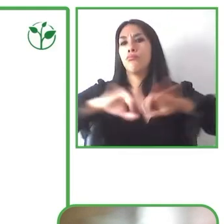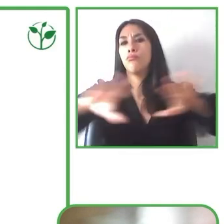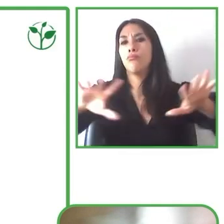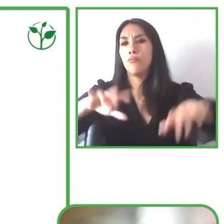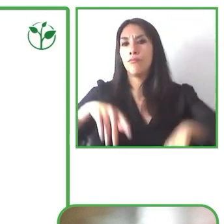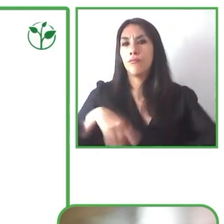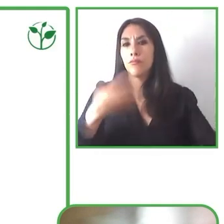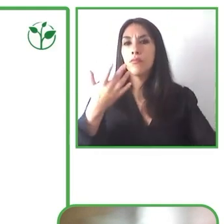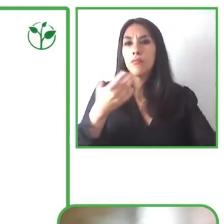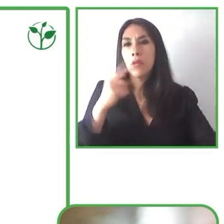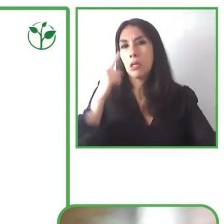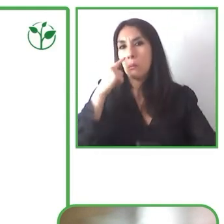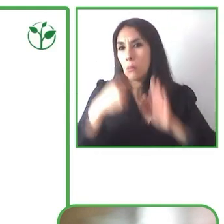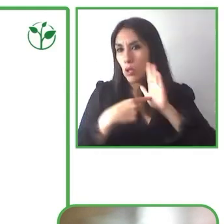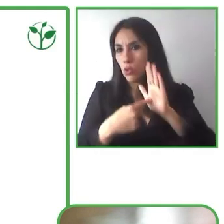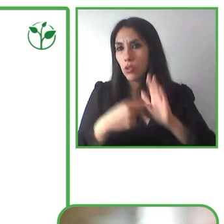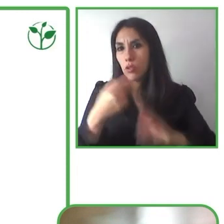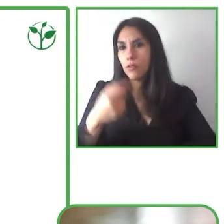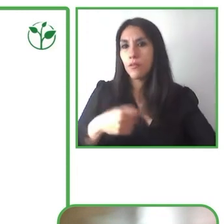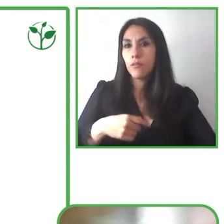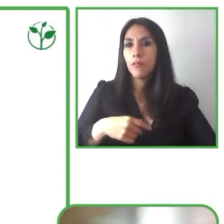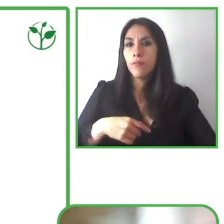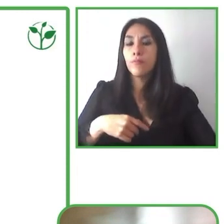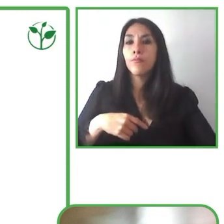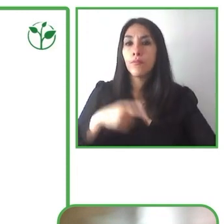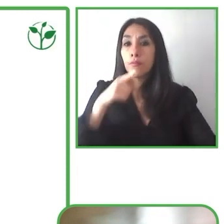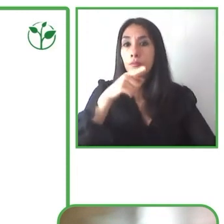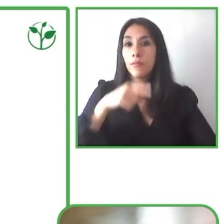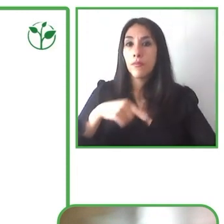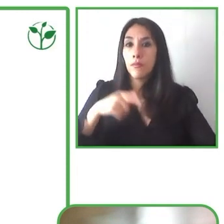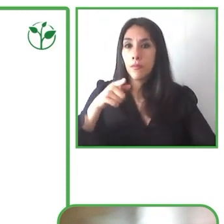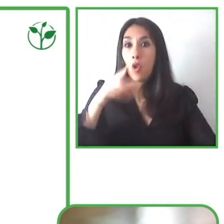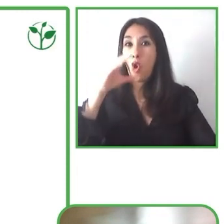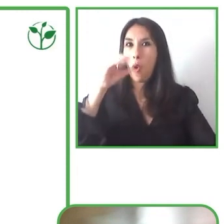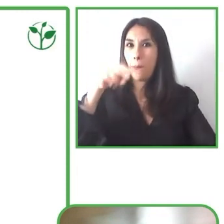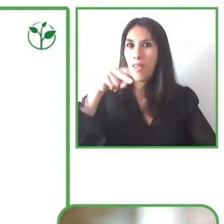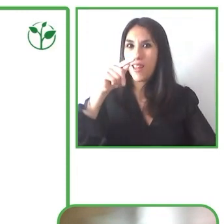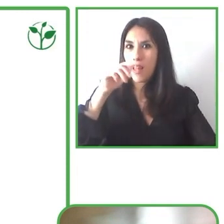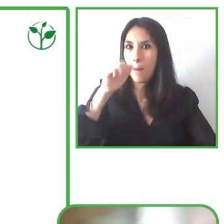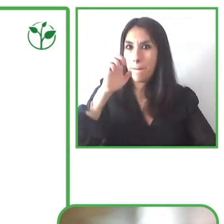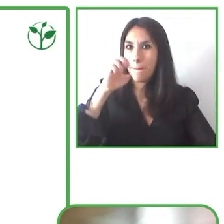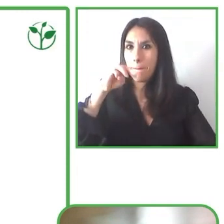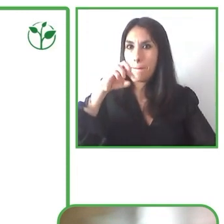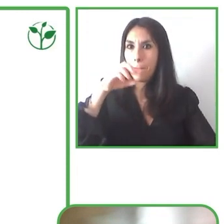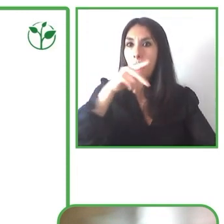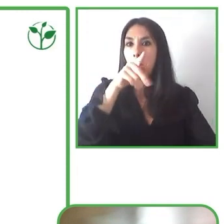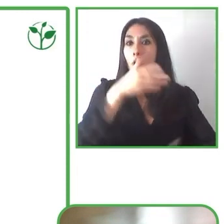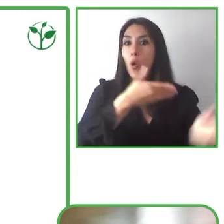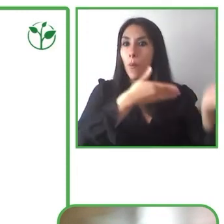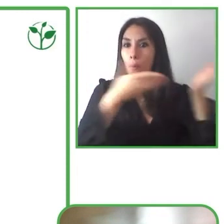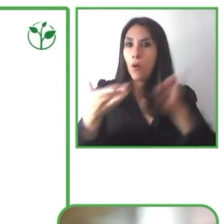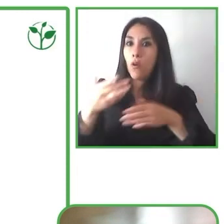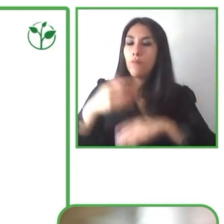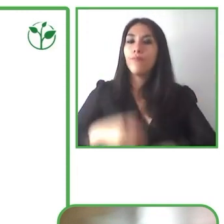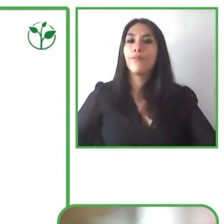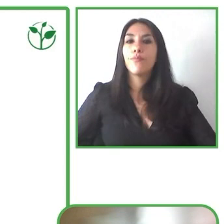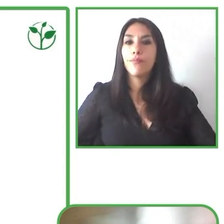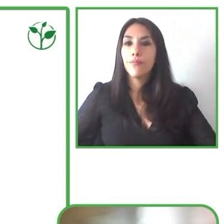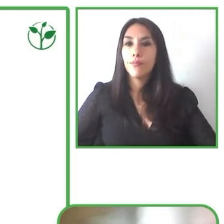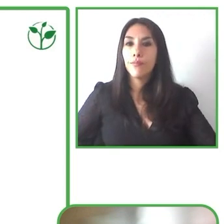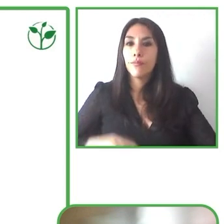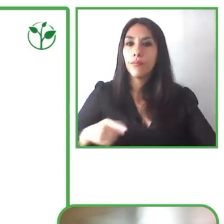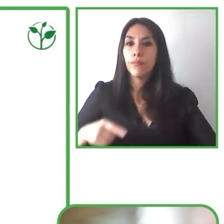prestan obra, si en nuestro comité de honor están los principales directores de los... perdón, los directores de los principales